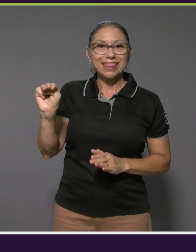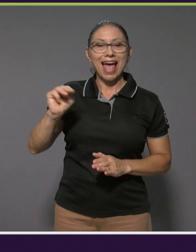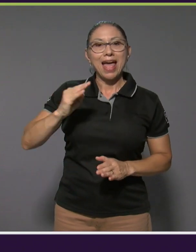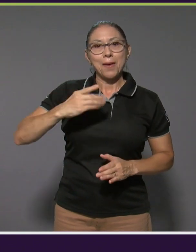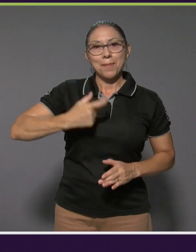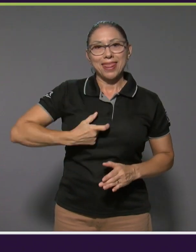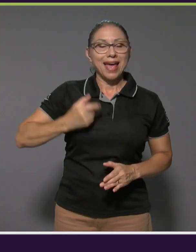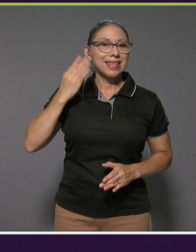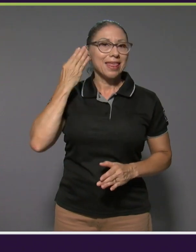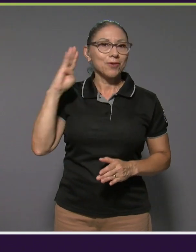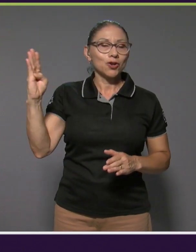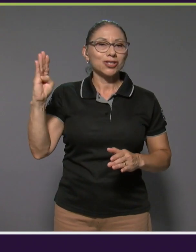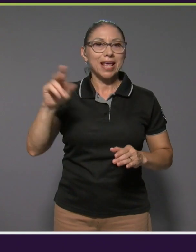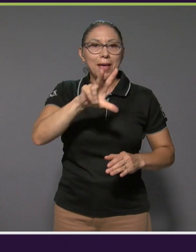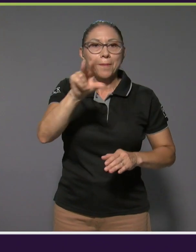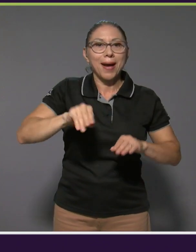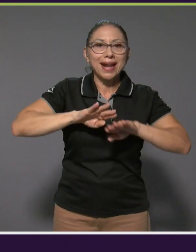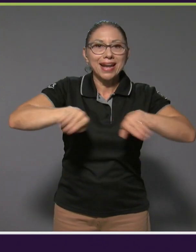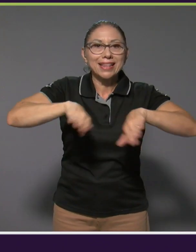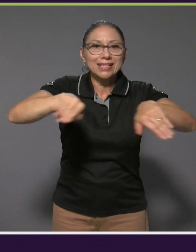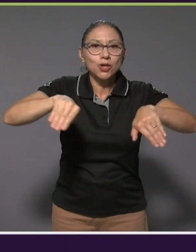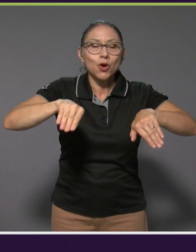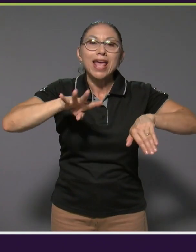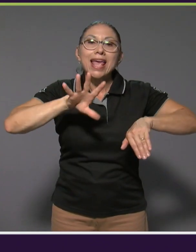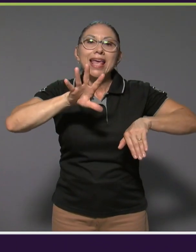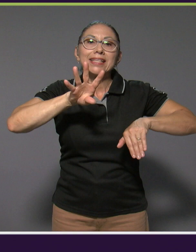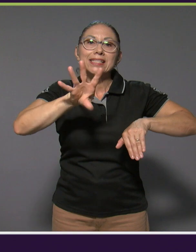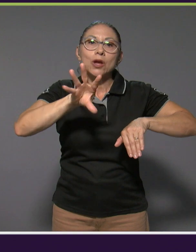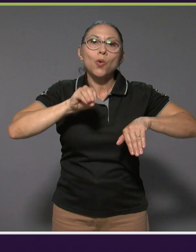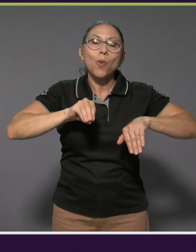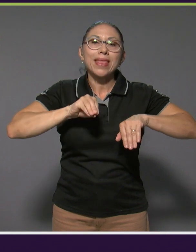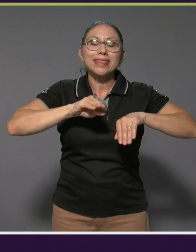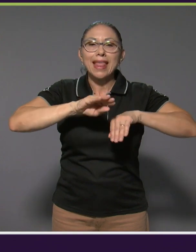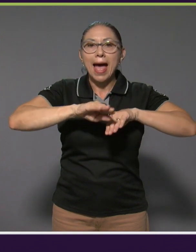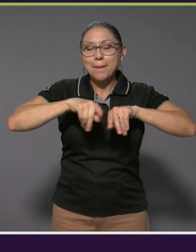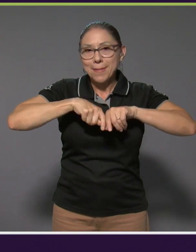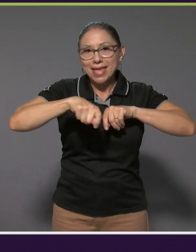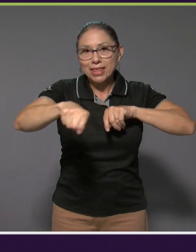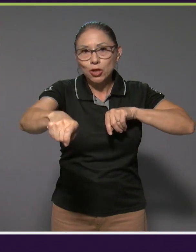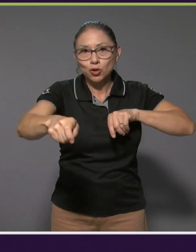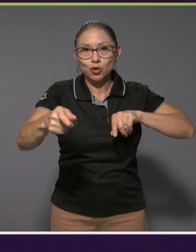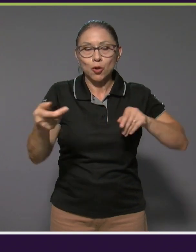paranatación en el evento de 50 metros mariposa de la clase S7.